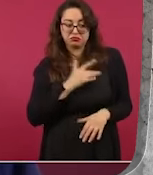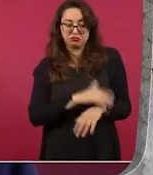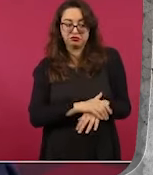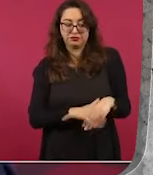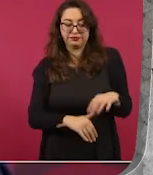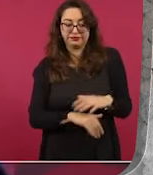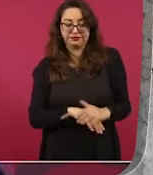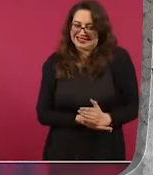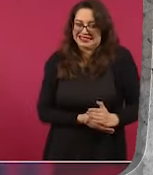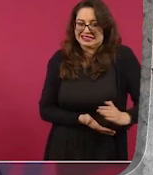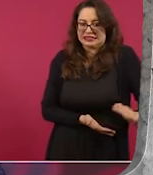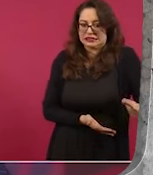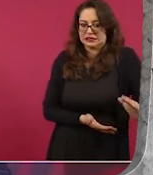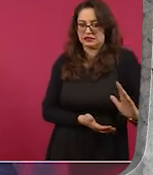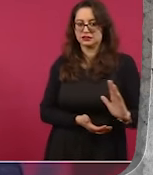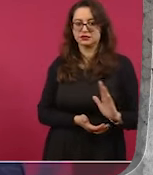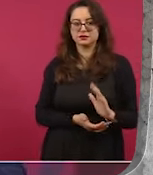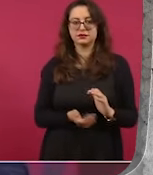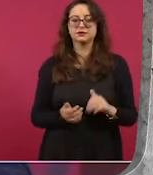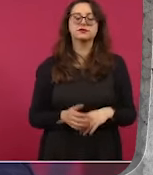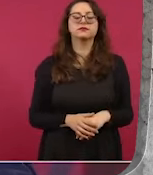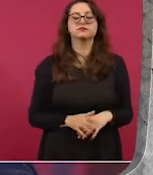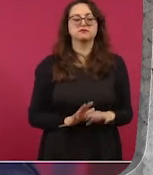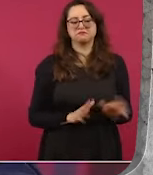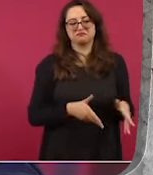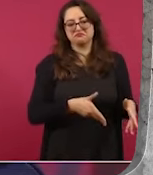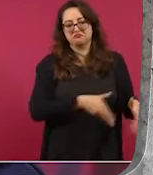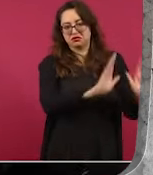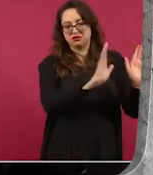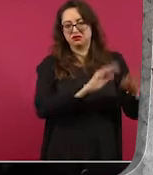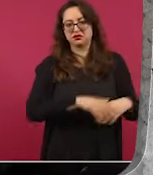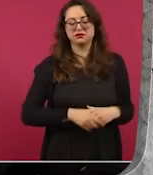quieren seguir así,